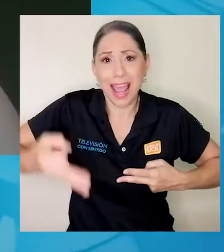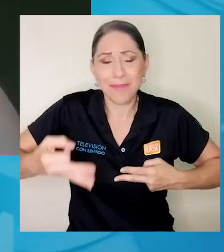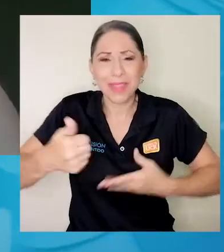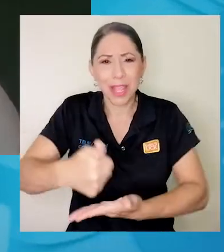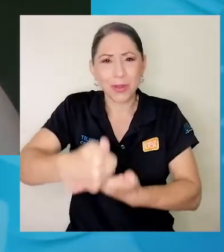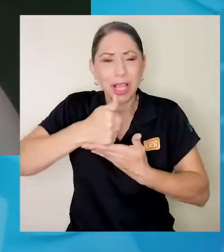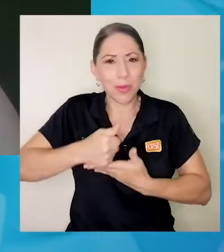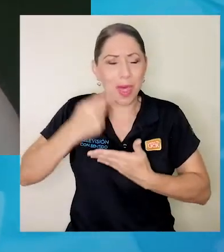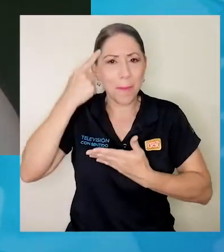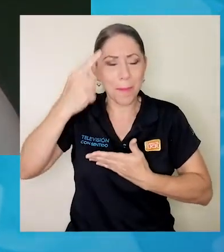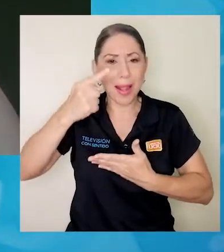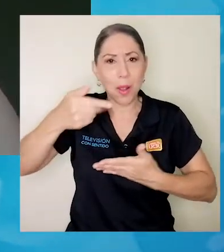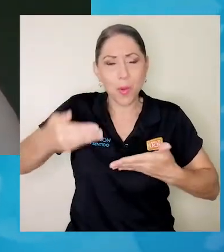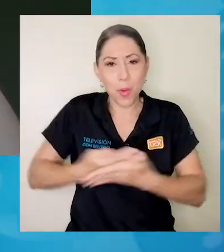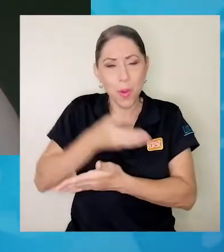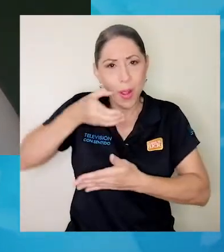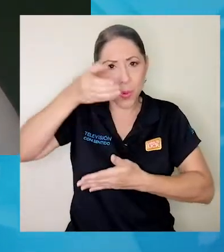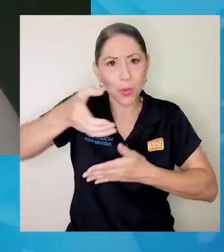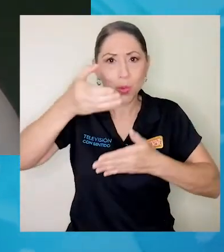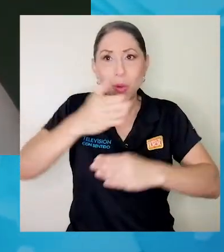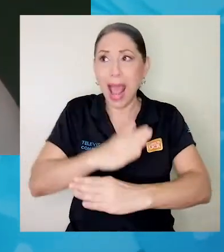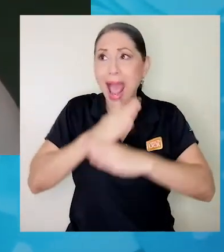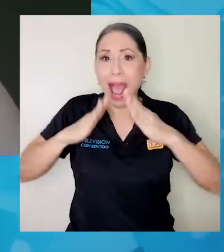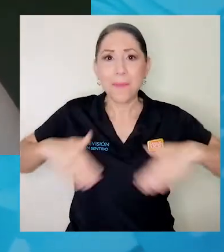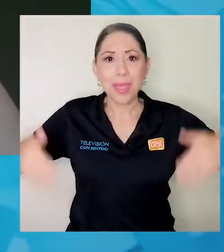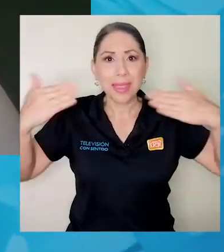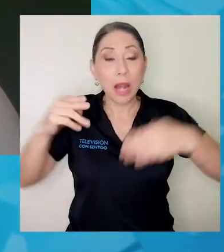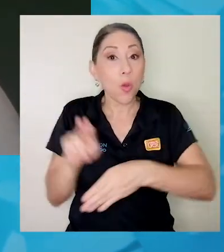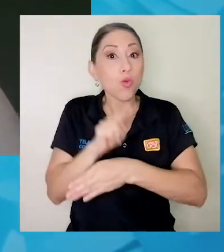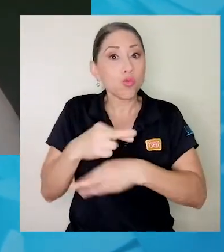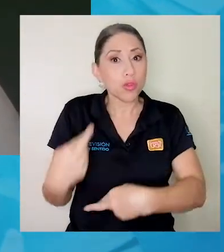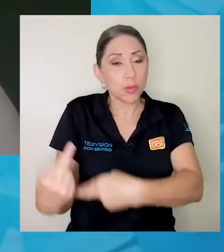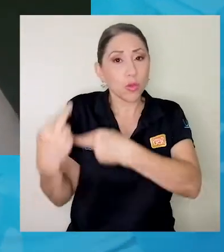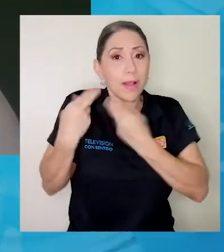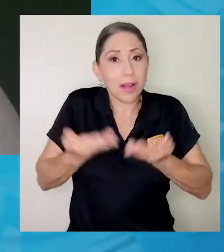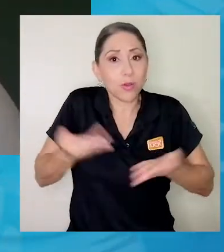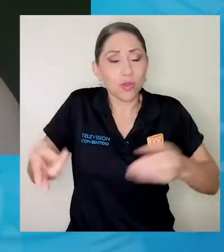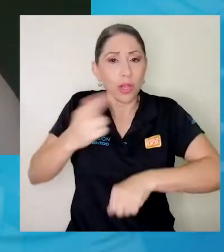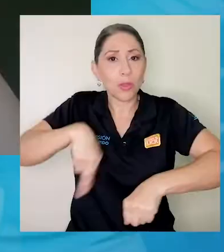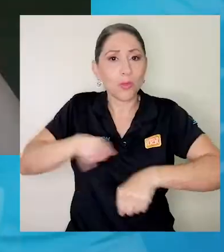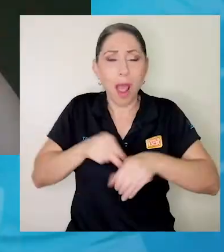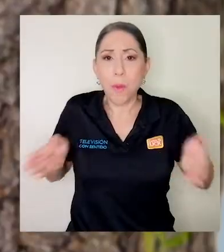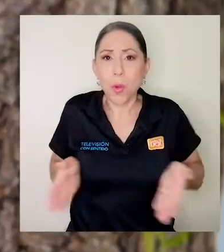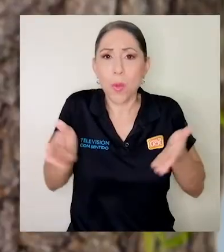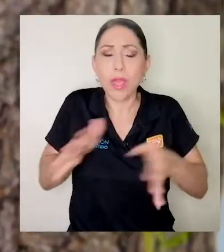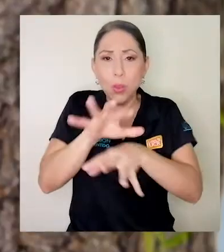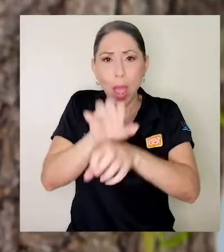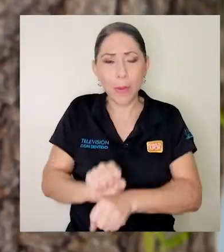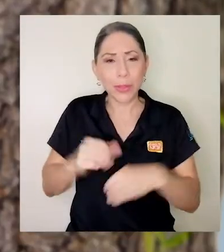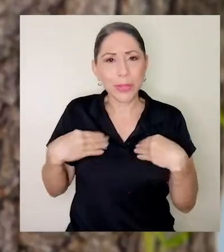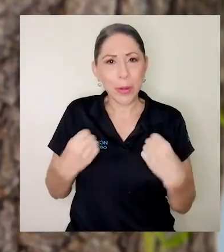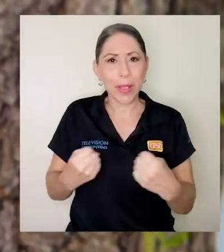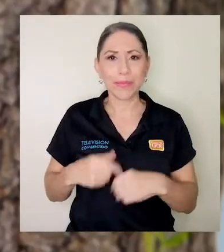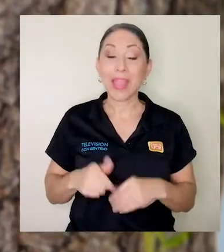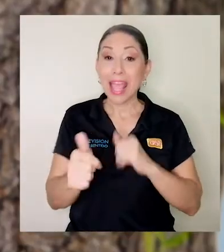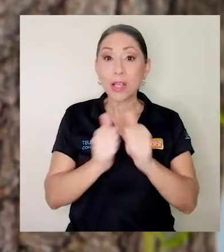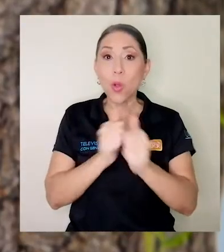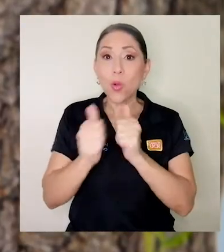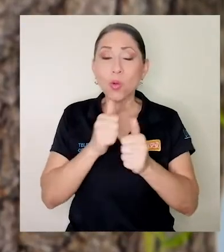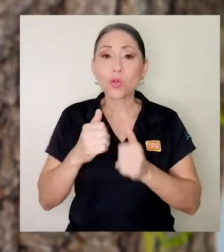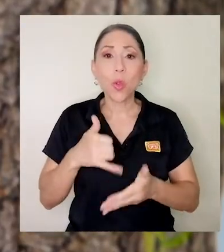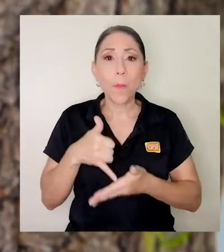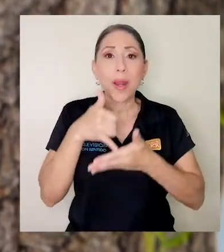una nueva cultura ambiental, haciendo un uso responsable de los recursos naturales y promoviendo hábitos saludables. El concurso